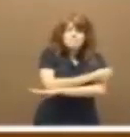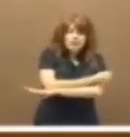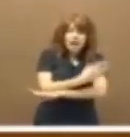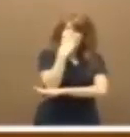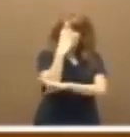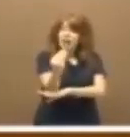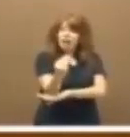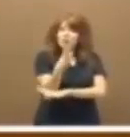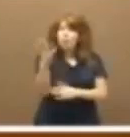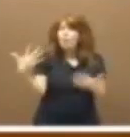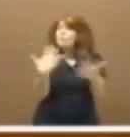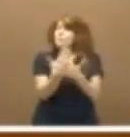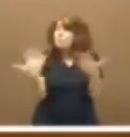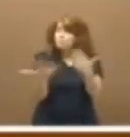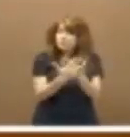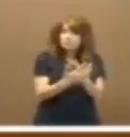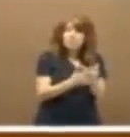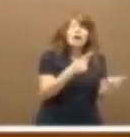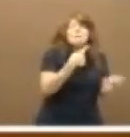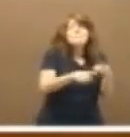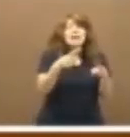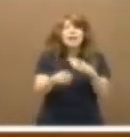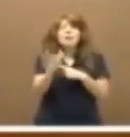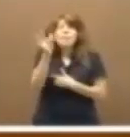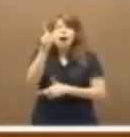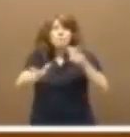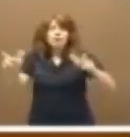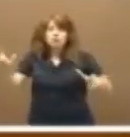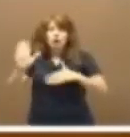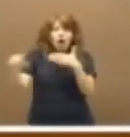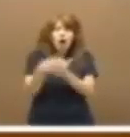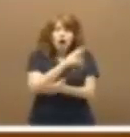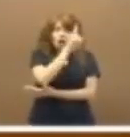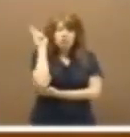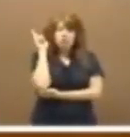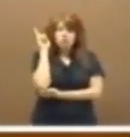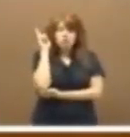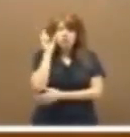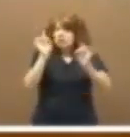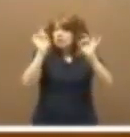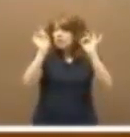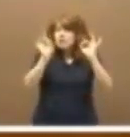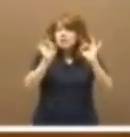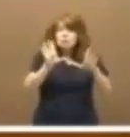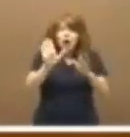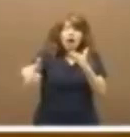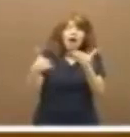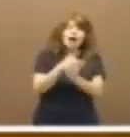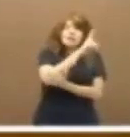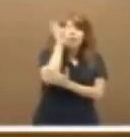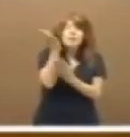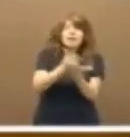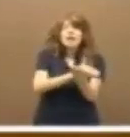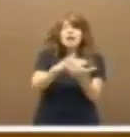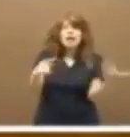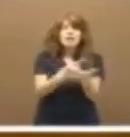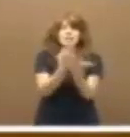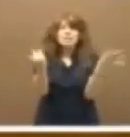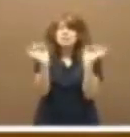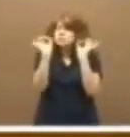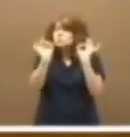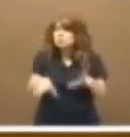velocidad, que es mixta mercancía, viajeros, hasta Madrid. Igual que llegaba hasta Madrid el Eje 16.